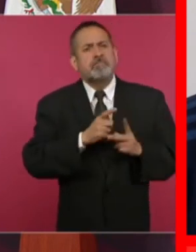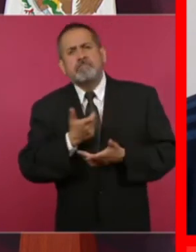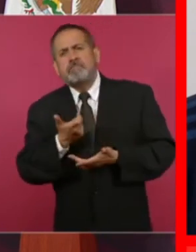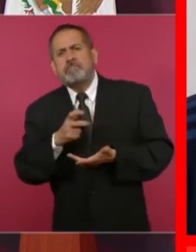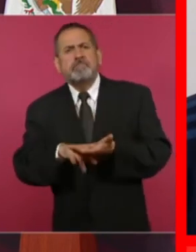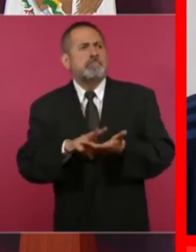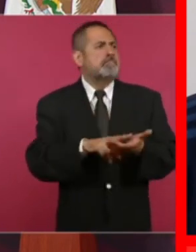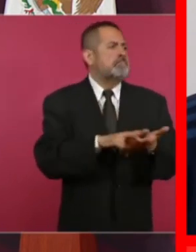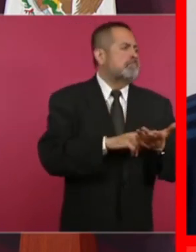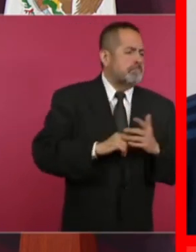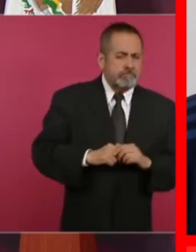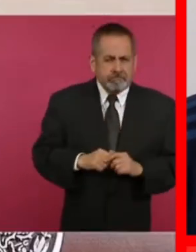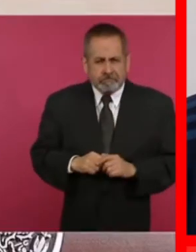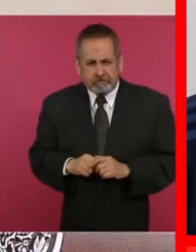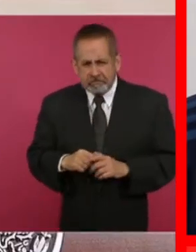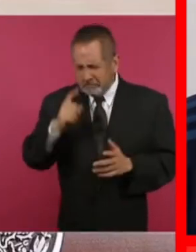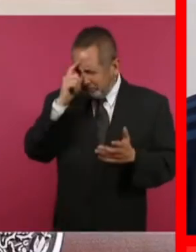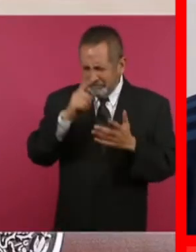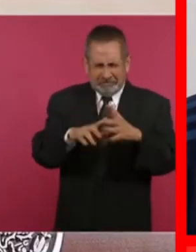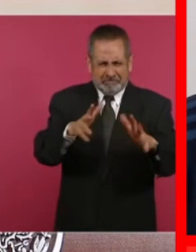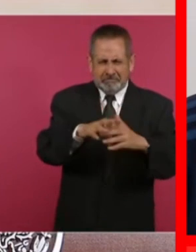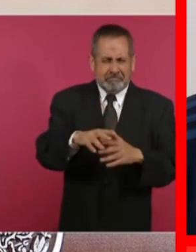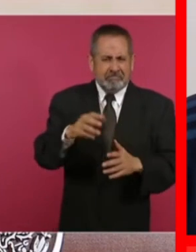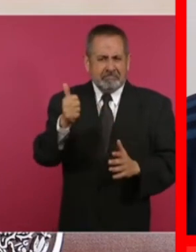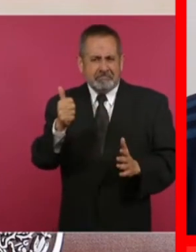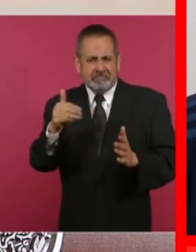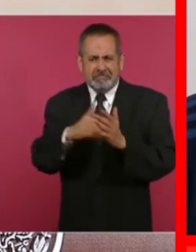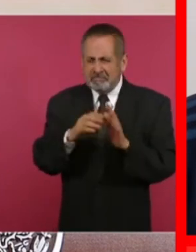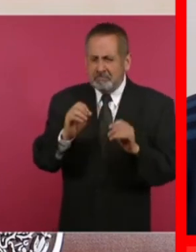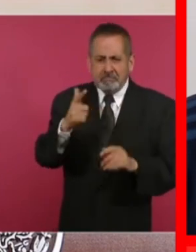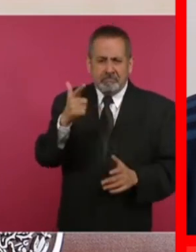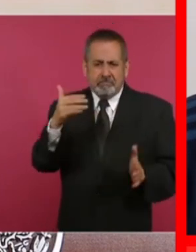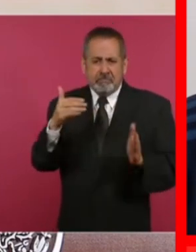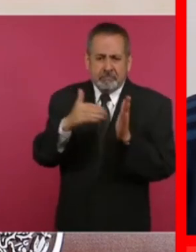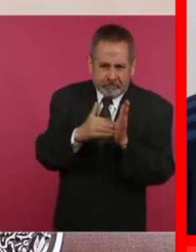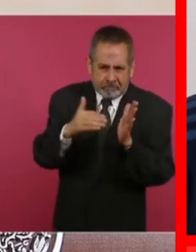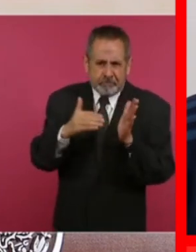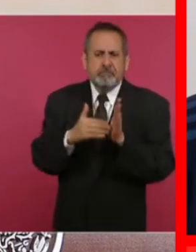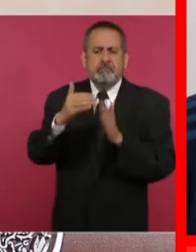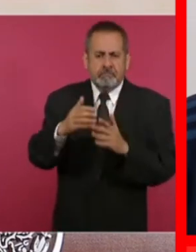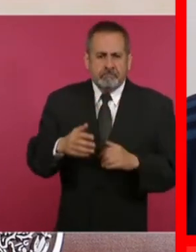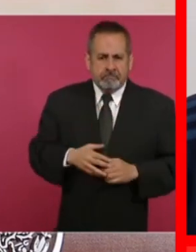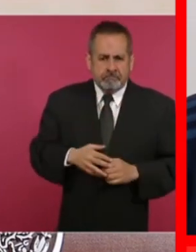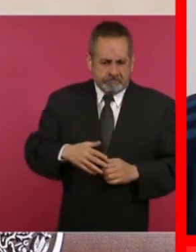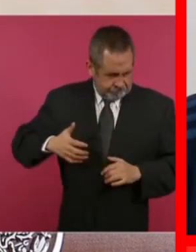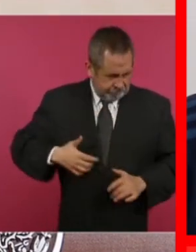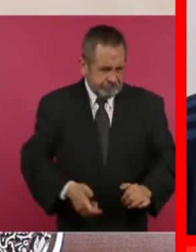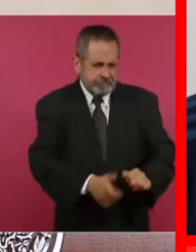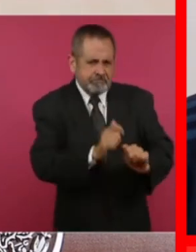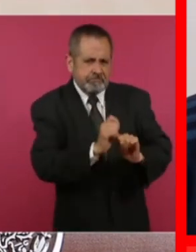y resultó, creo que en seis mil o siete mil millones que se los pagaríamos.